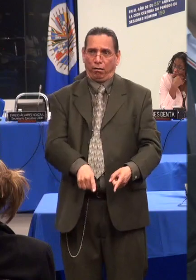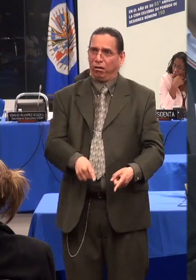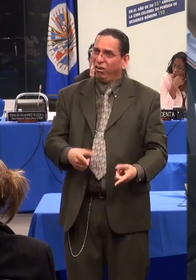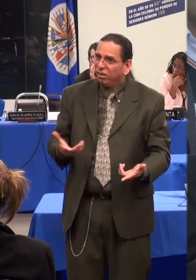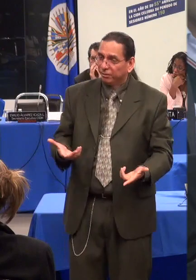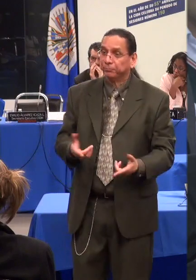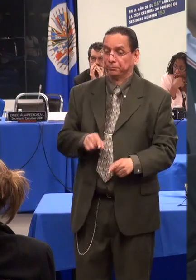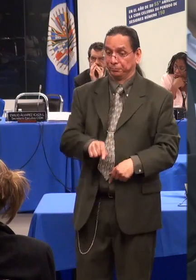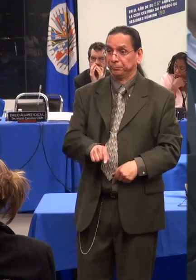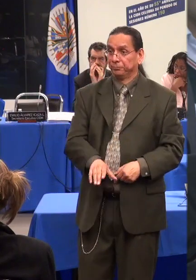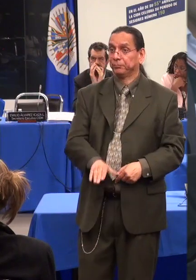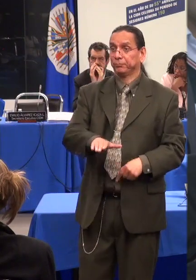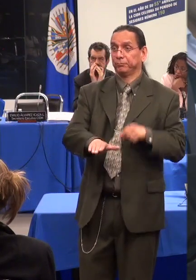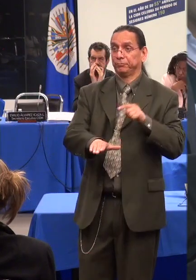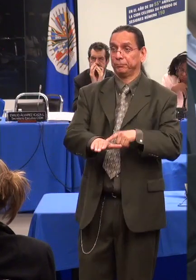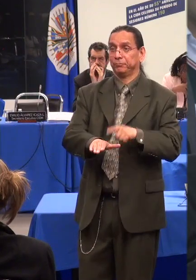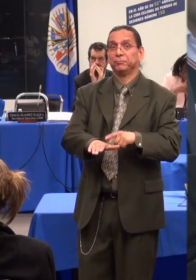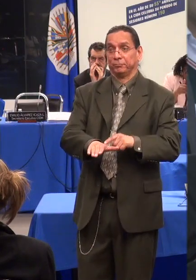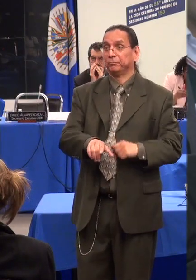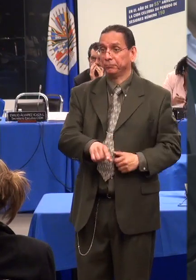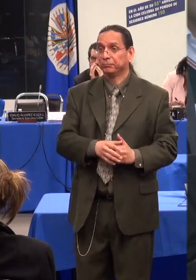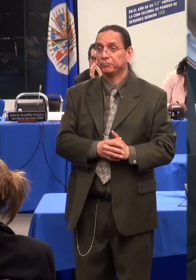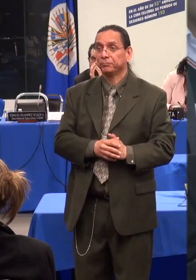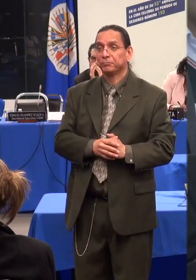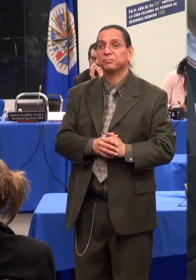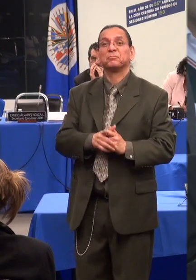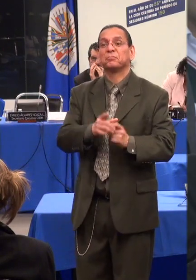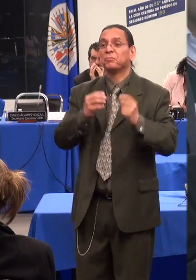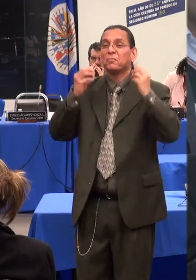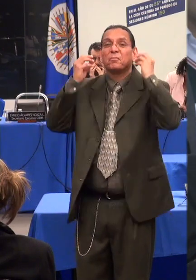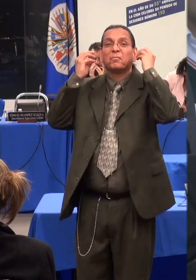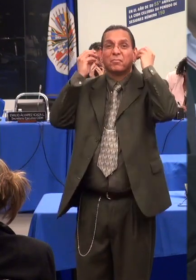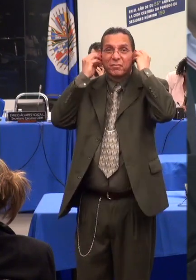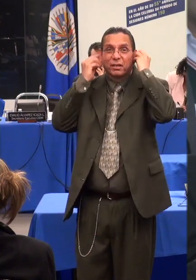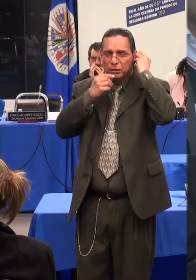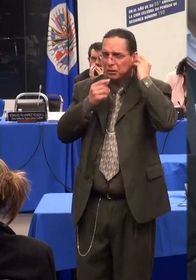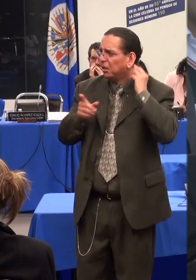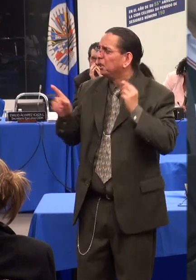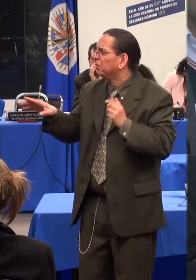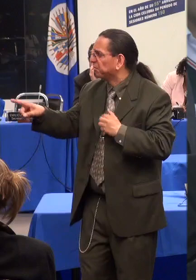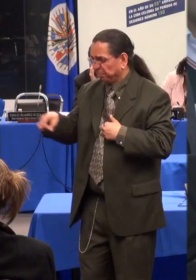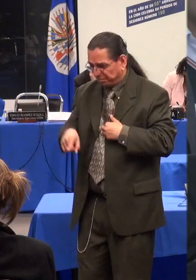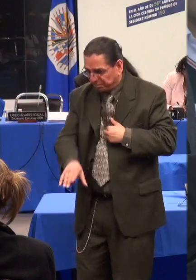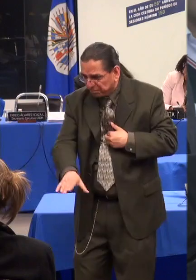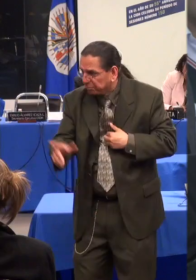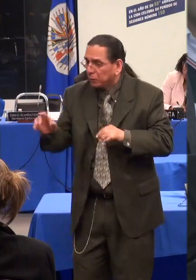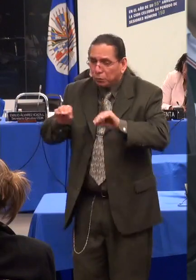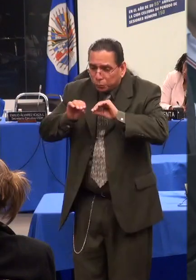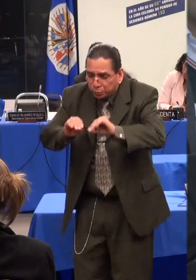ustedes, haciendo ver mis derechos y los de las personas como yo en condición de discapacidad.